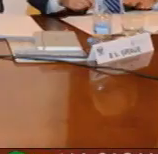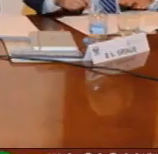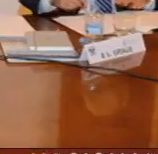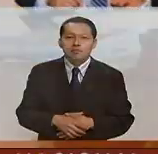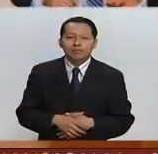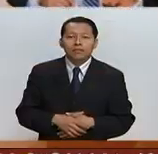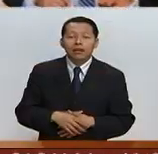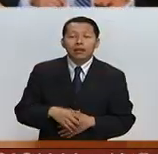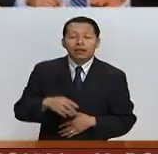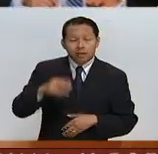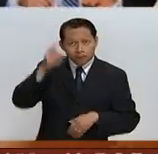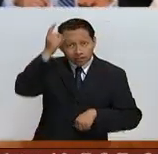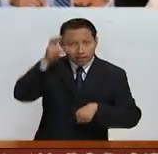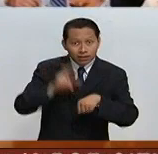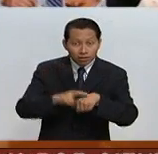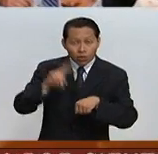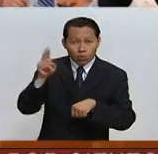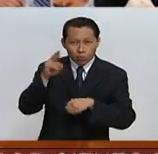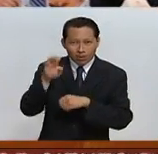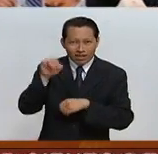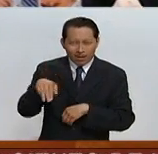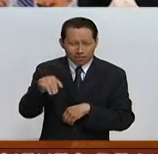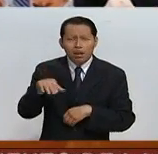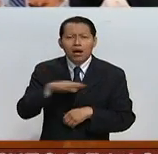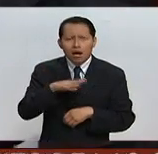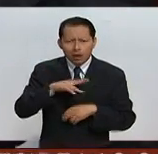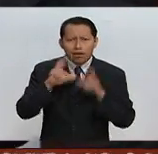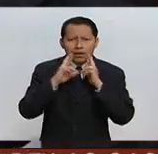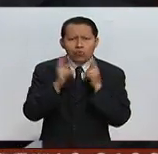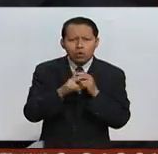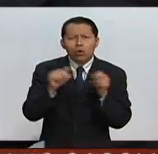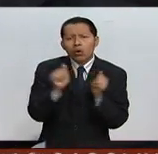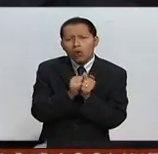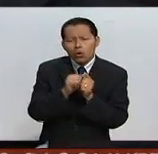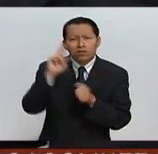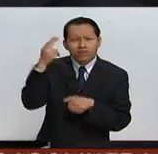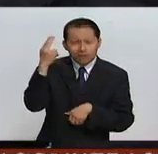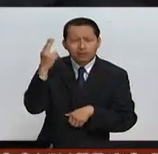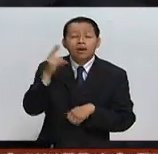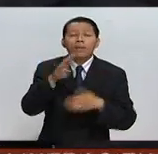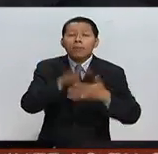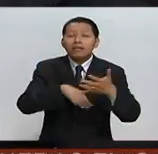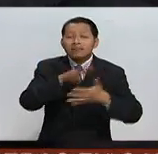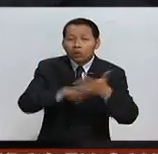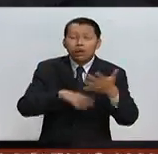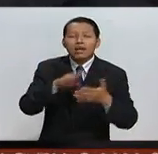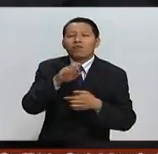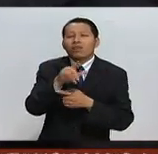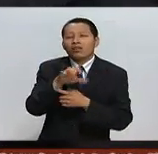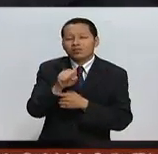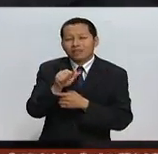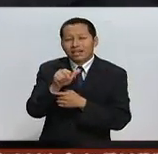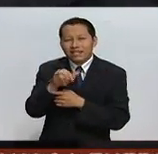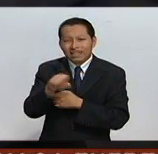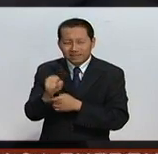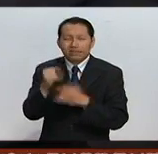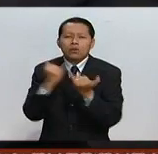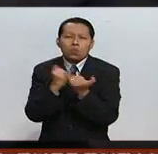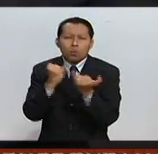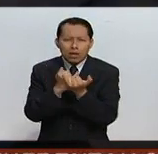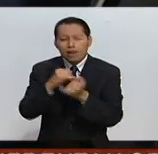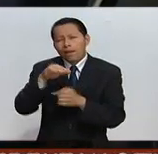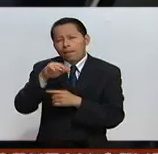El rector de la UNAM Enrique Graue se reunió con los rectores de las universidades de Barcelona, Buenos Aires, Sao Paulo y la Complutense de Madrid